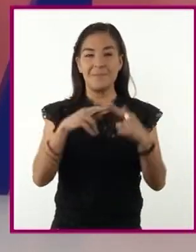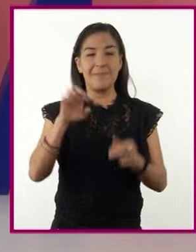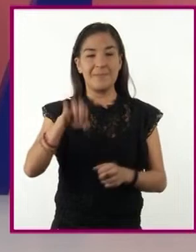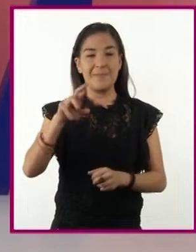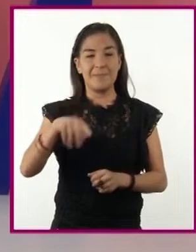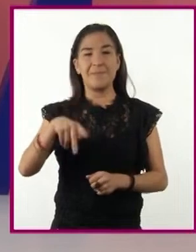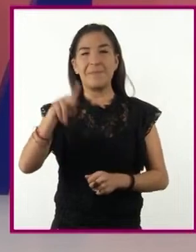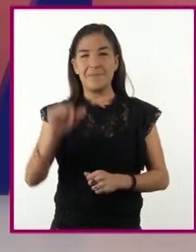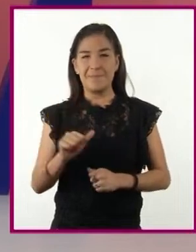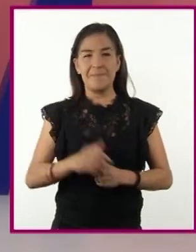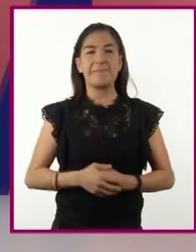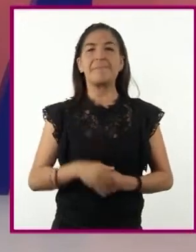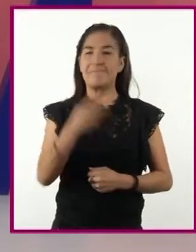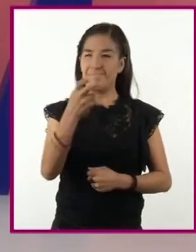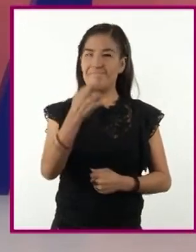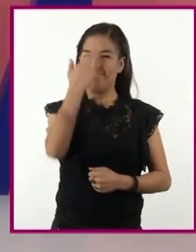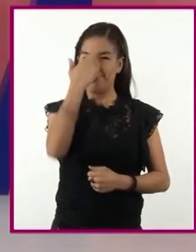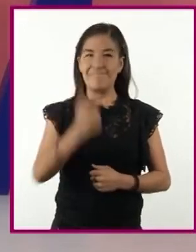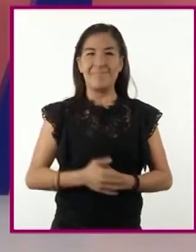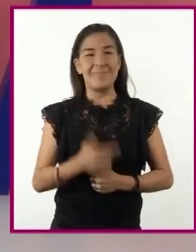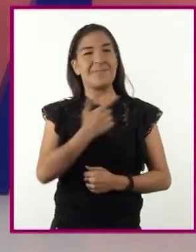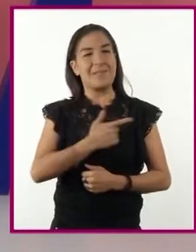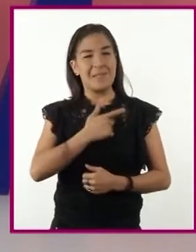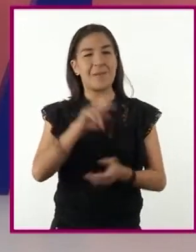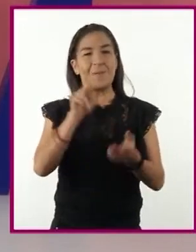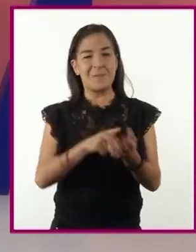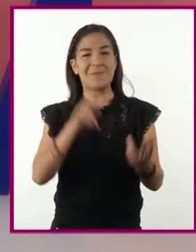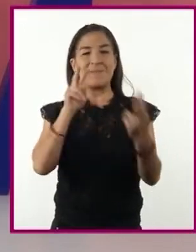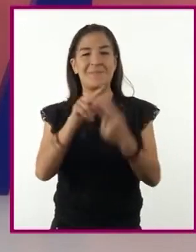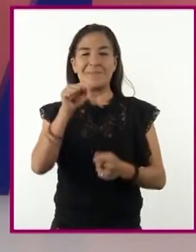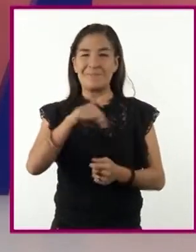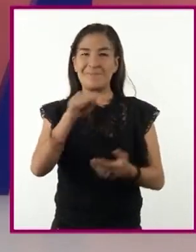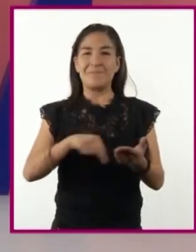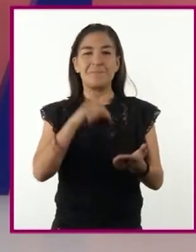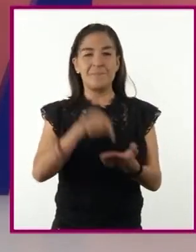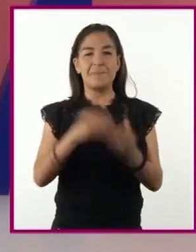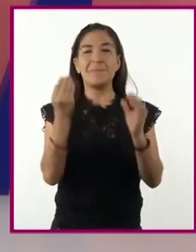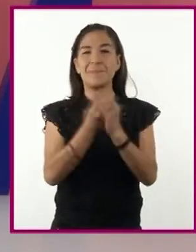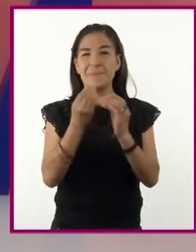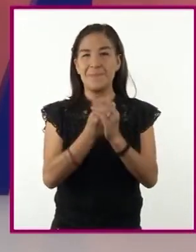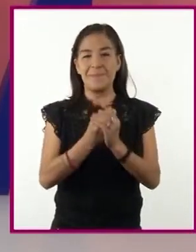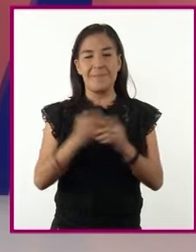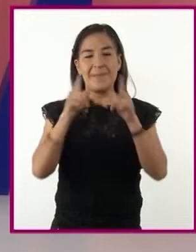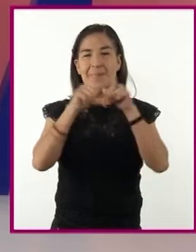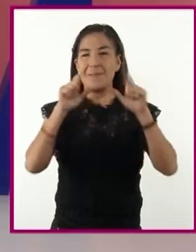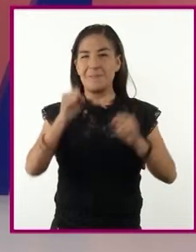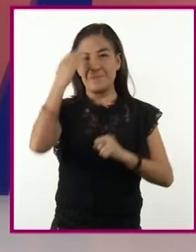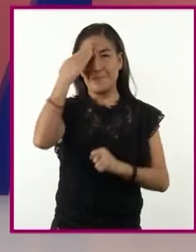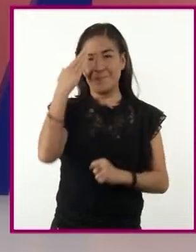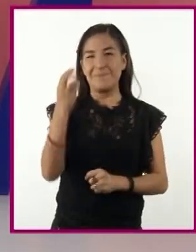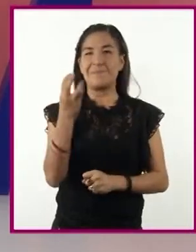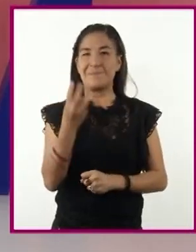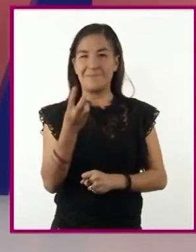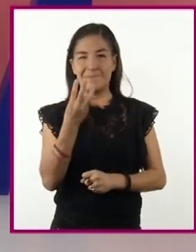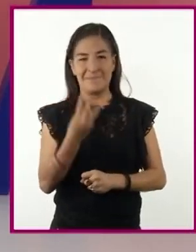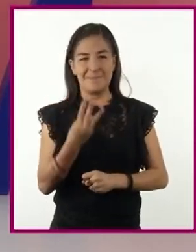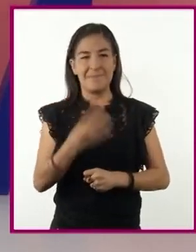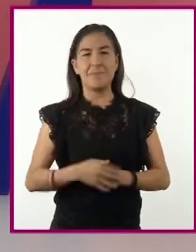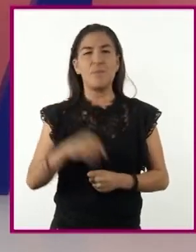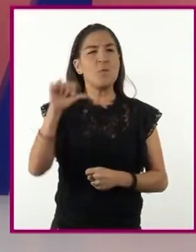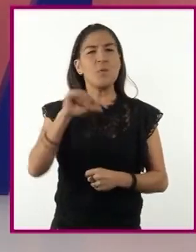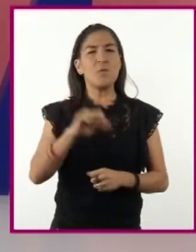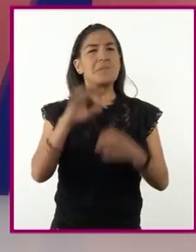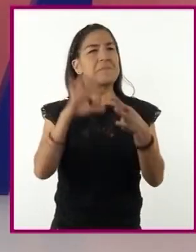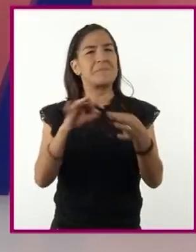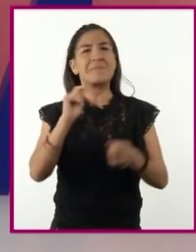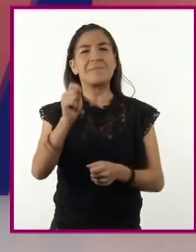Erika Arguelles y efectivamente es un gusto encontrarnos aquí, en una sesión más de Lengua Materna 3. Hoy hablaremos sobre